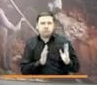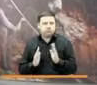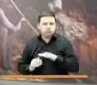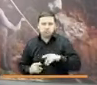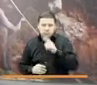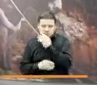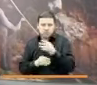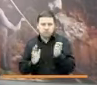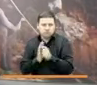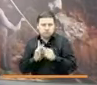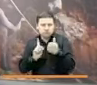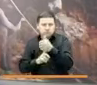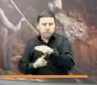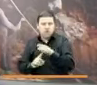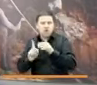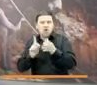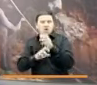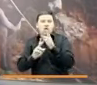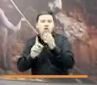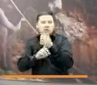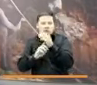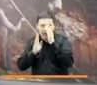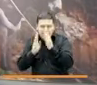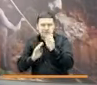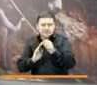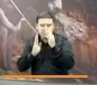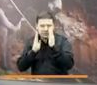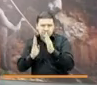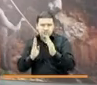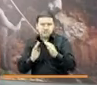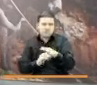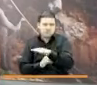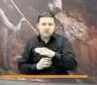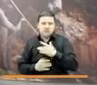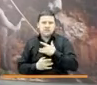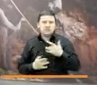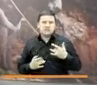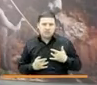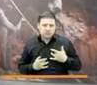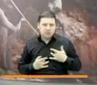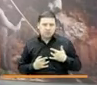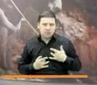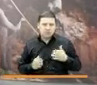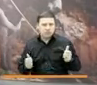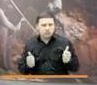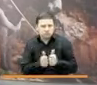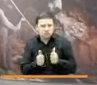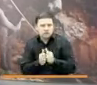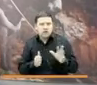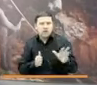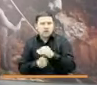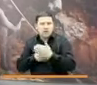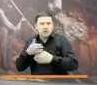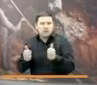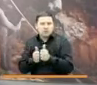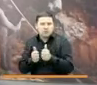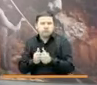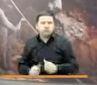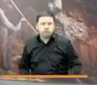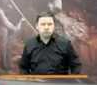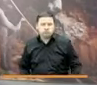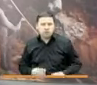niños que identificamos logren la atención que requieren por el sector salud. Los acompañamos en todo este proceso y,